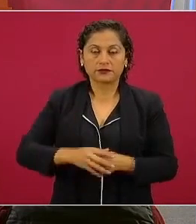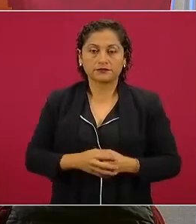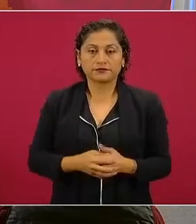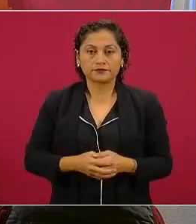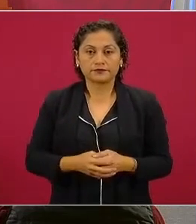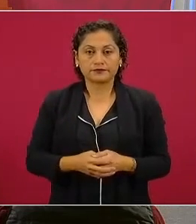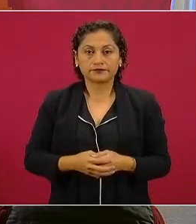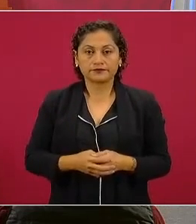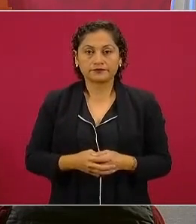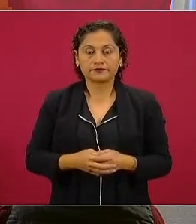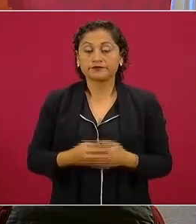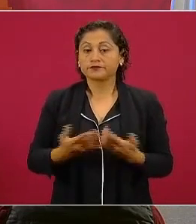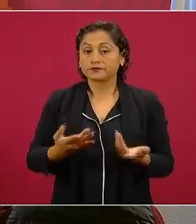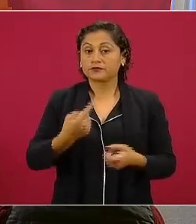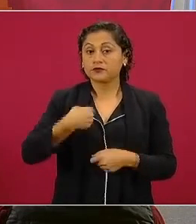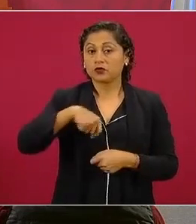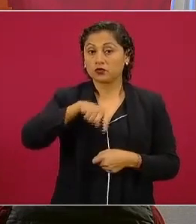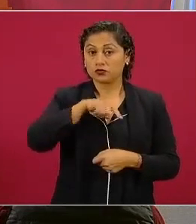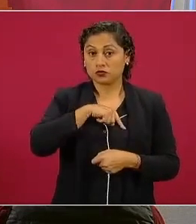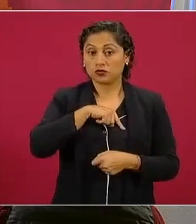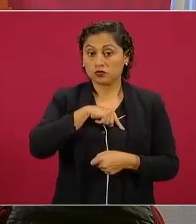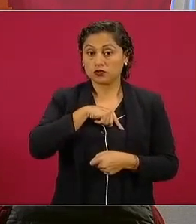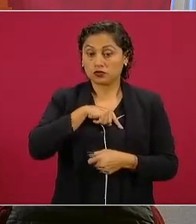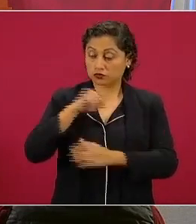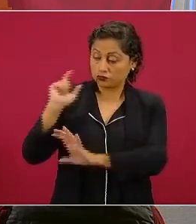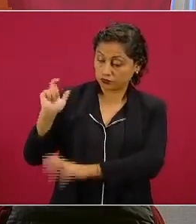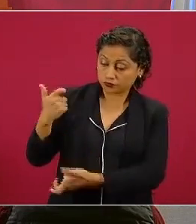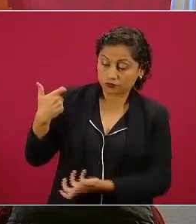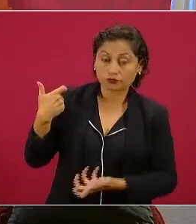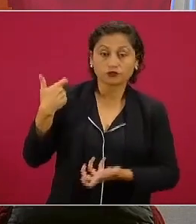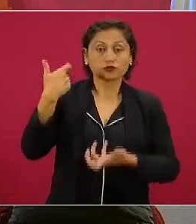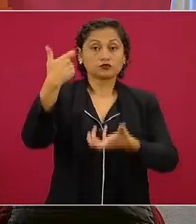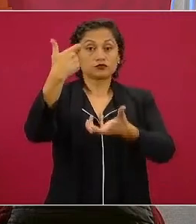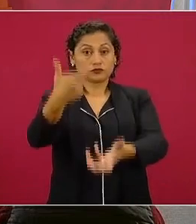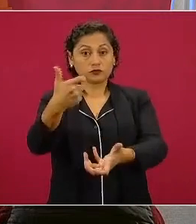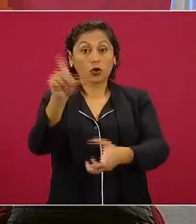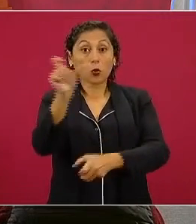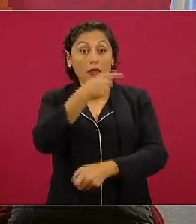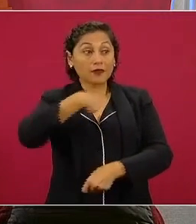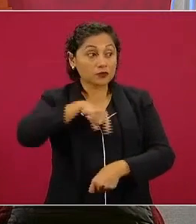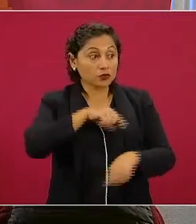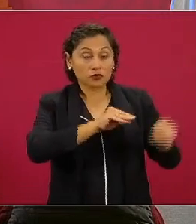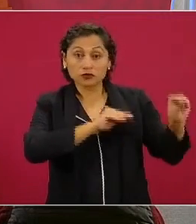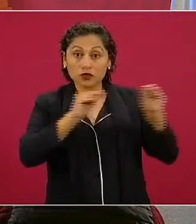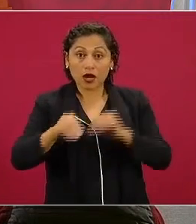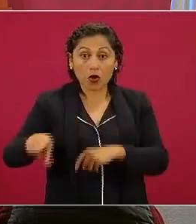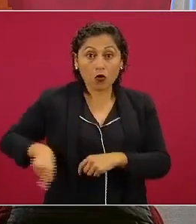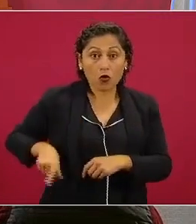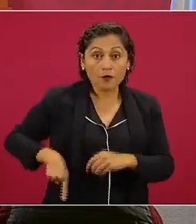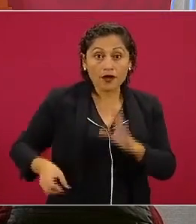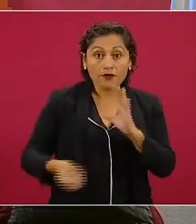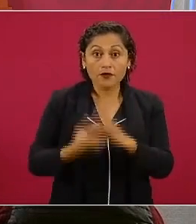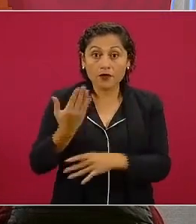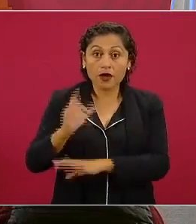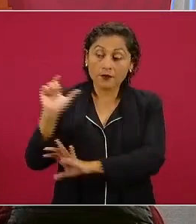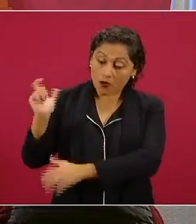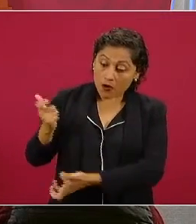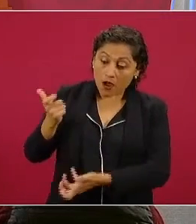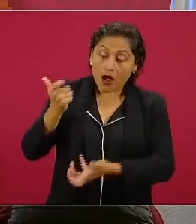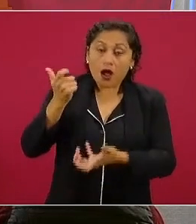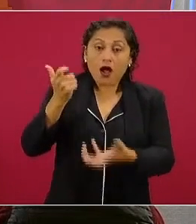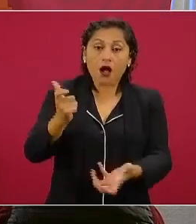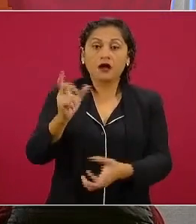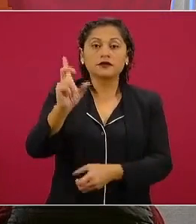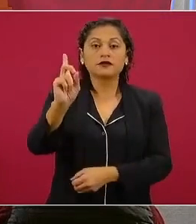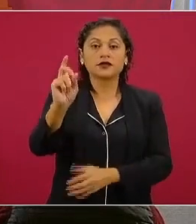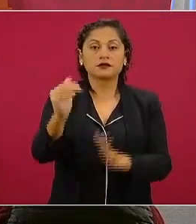Hemos invertido nada más en esto, desde que estamos, alrededor de 30 mil millones